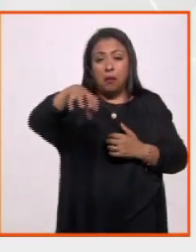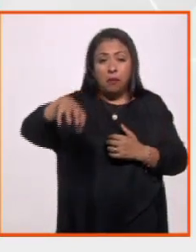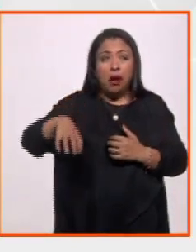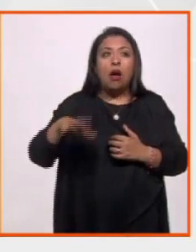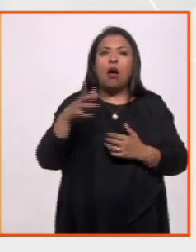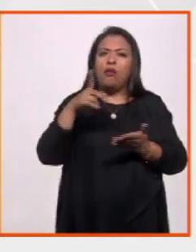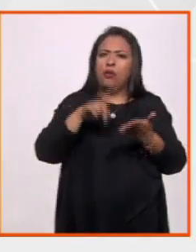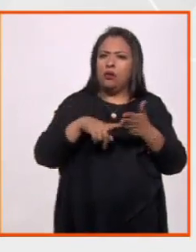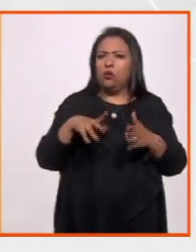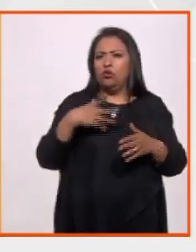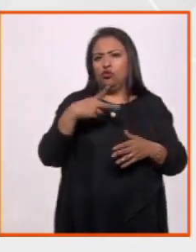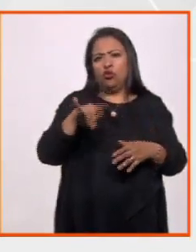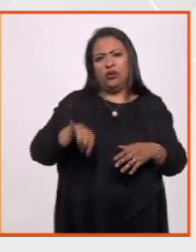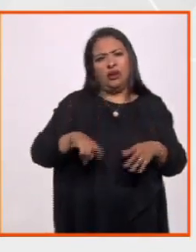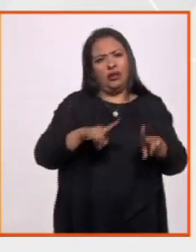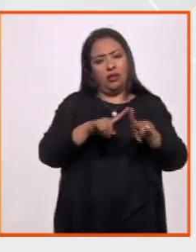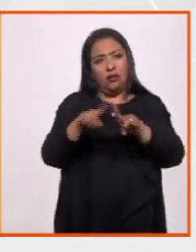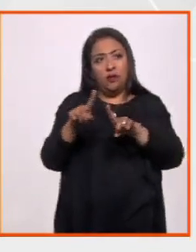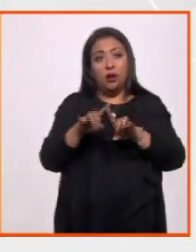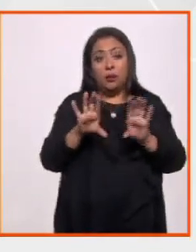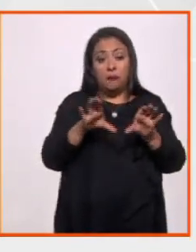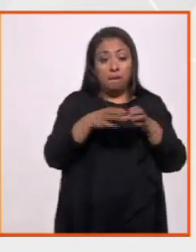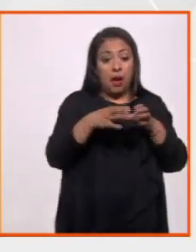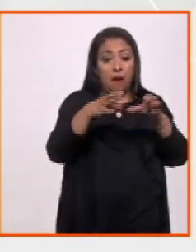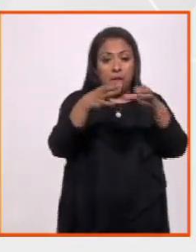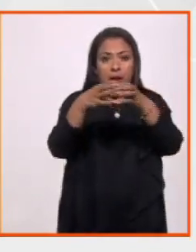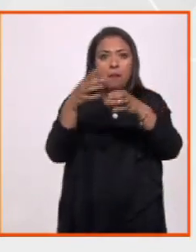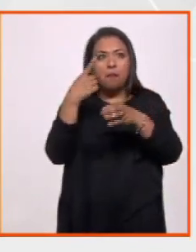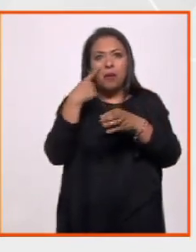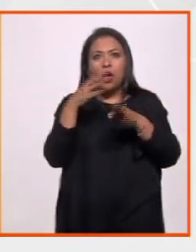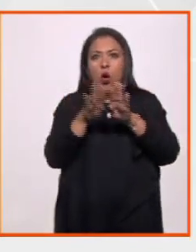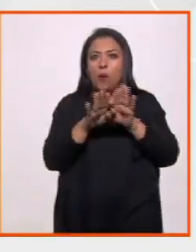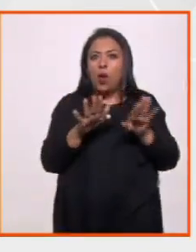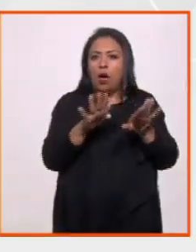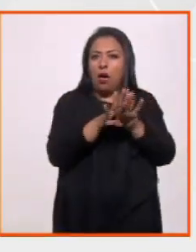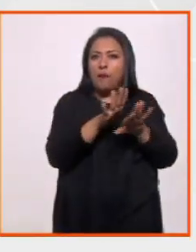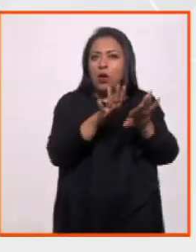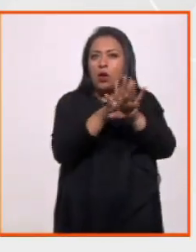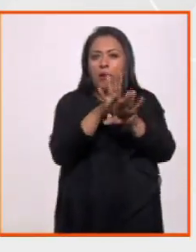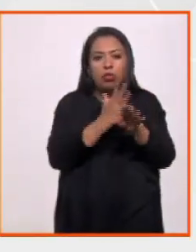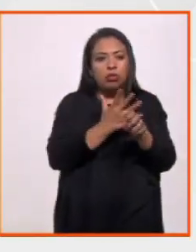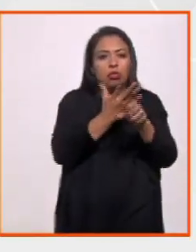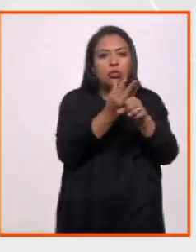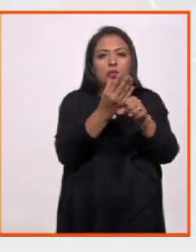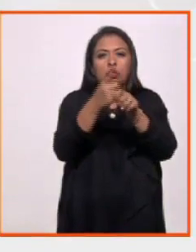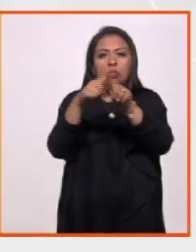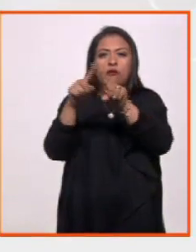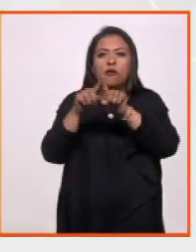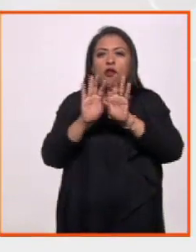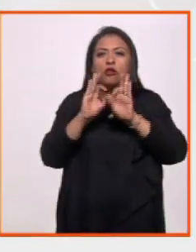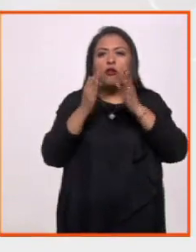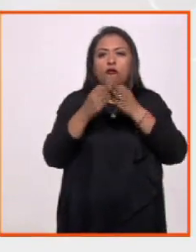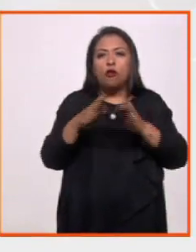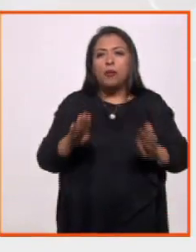intereses como artista. Cada núcleo da cuenta de su versatilidad para adaptarse a diferentes corrientes pictóricas.